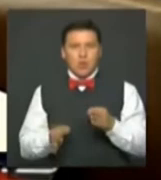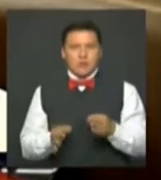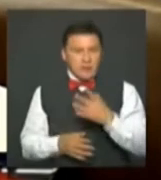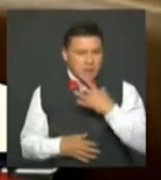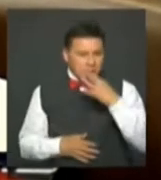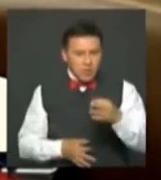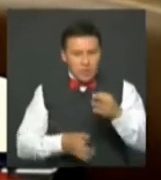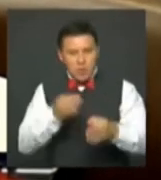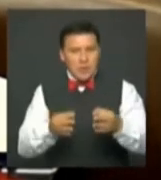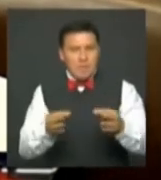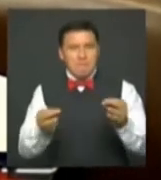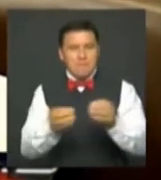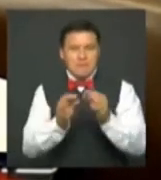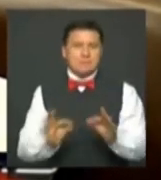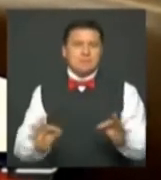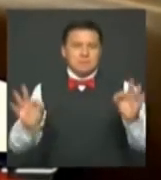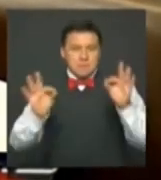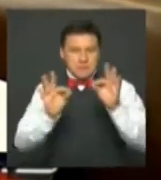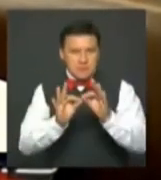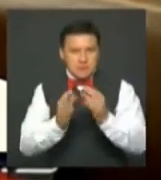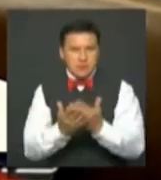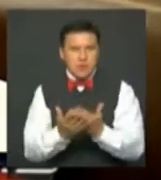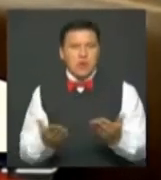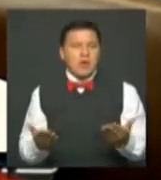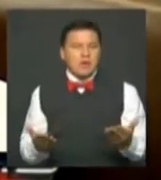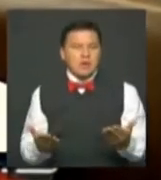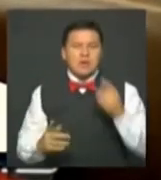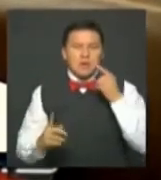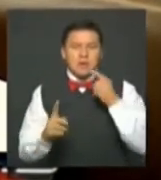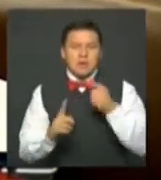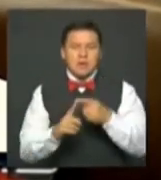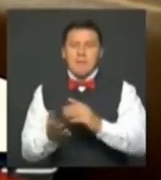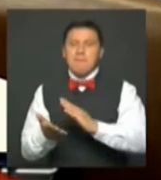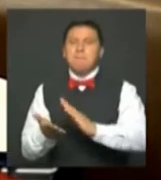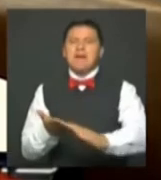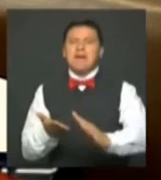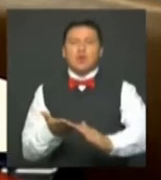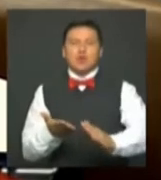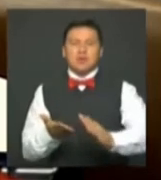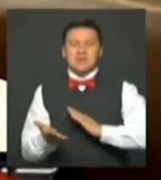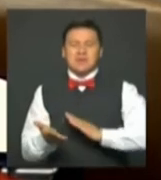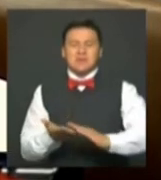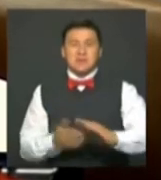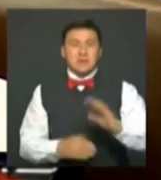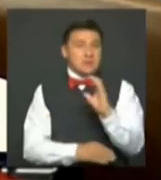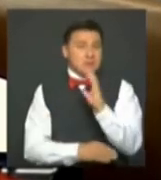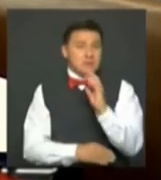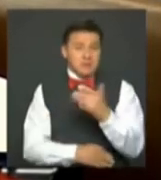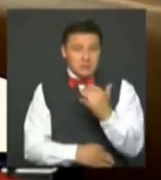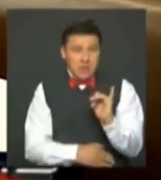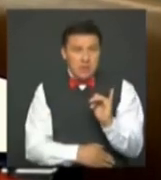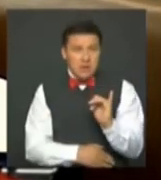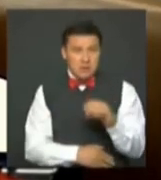justicia, el más importante también de los elementos, que es el perdón. Los colombianos nos hemos ya